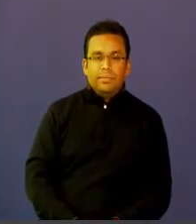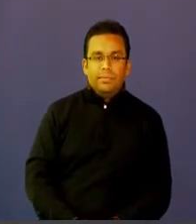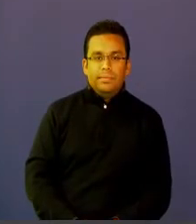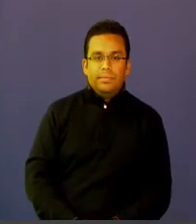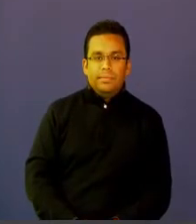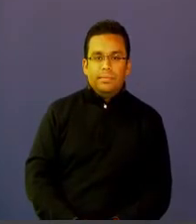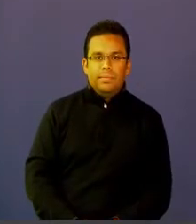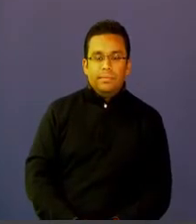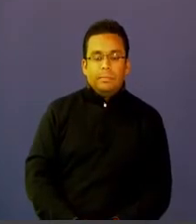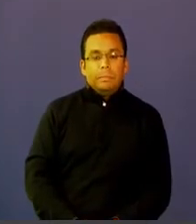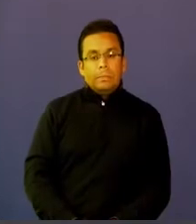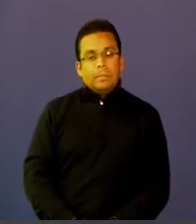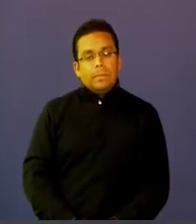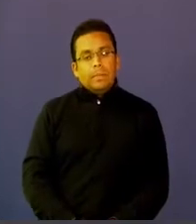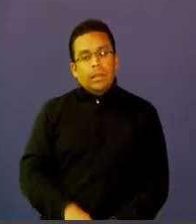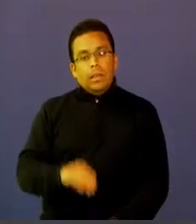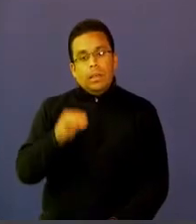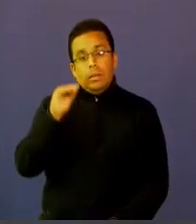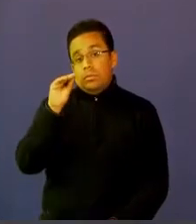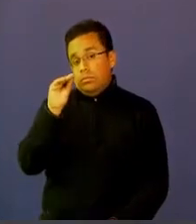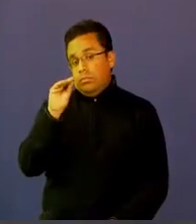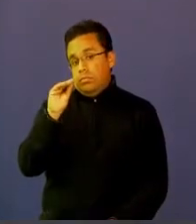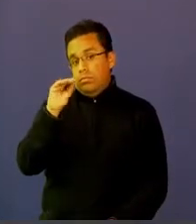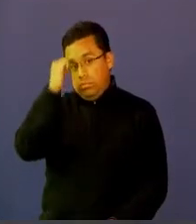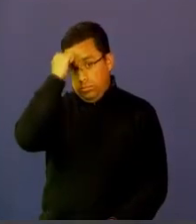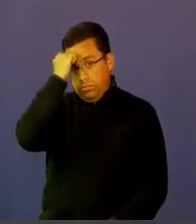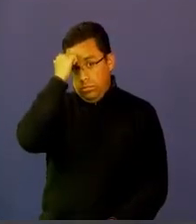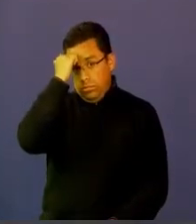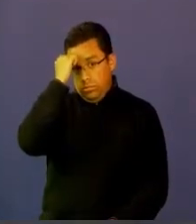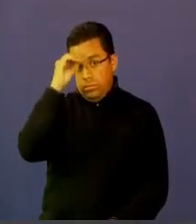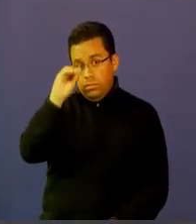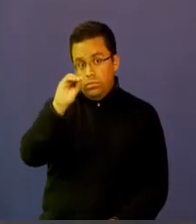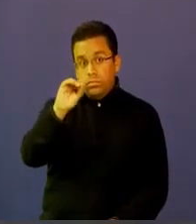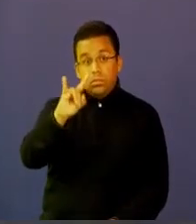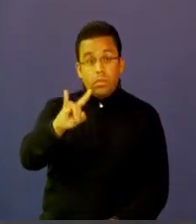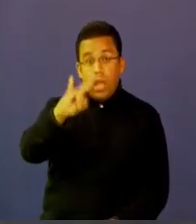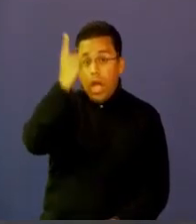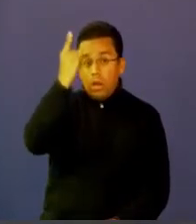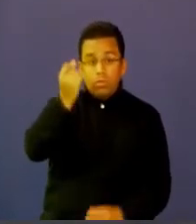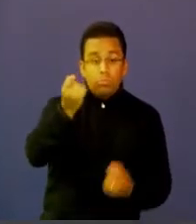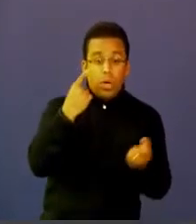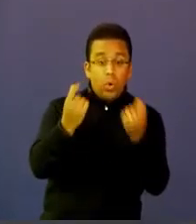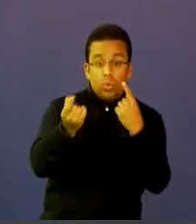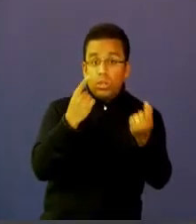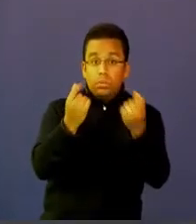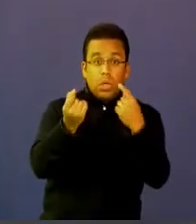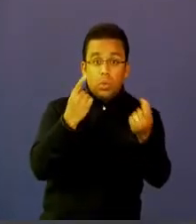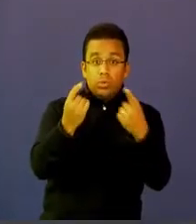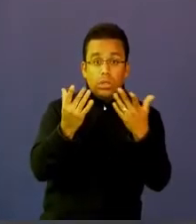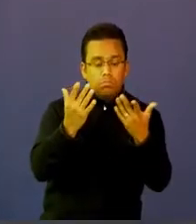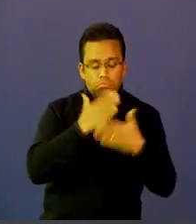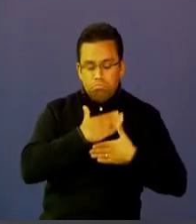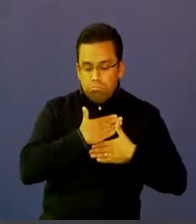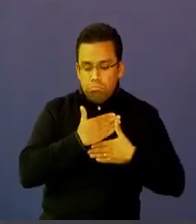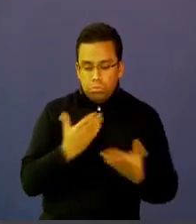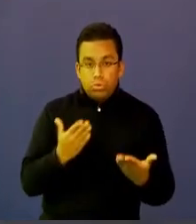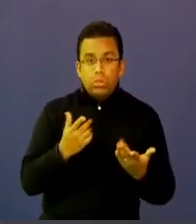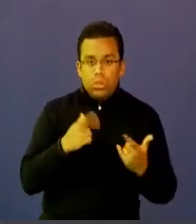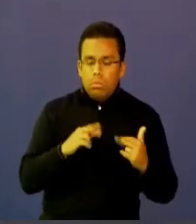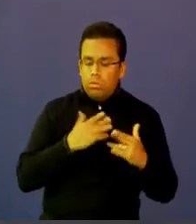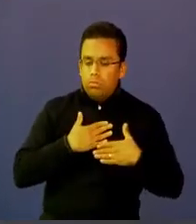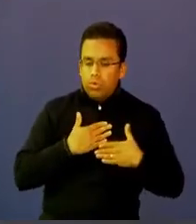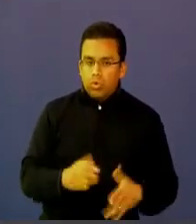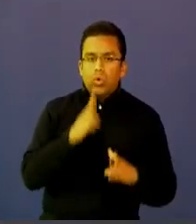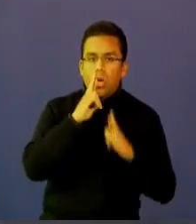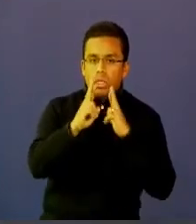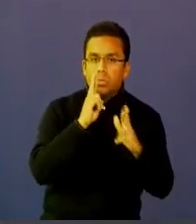quiero queridos profesores que podamos entrar a un periodo de preguntas y respuestas yo creo que es importante poder